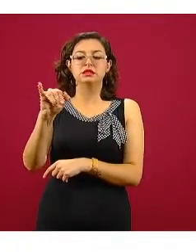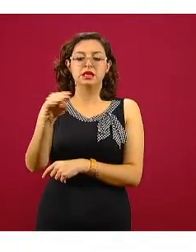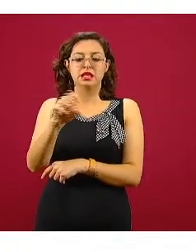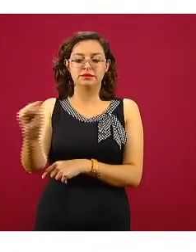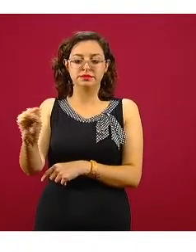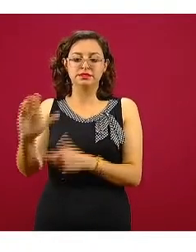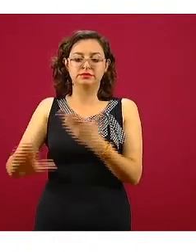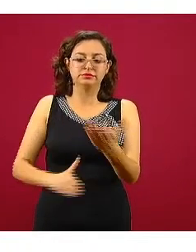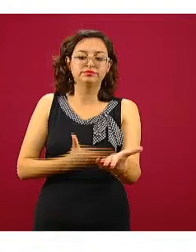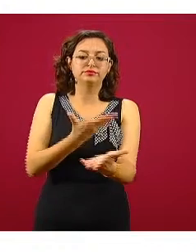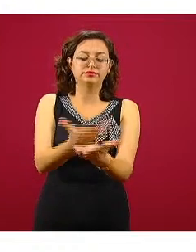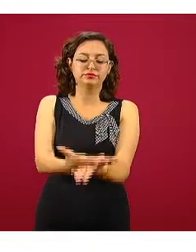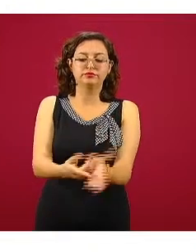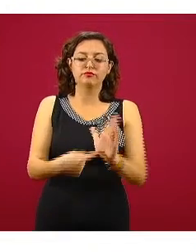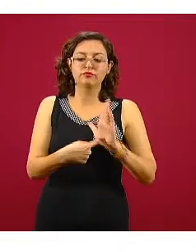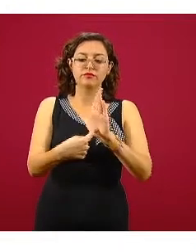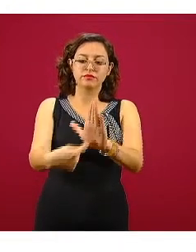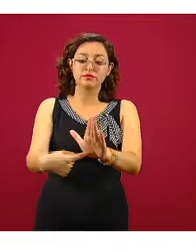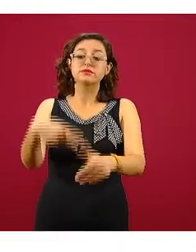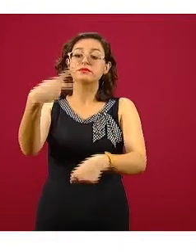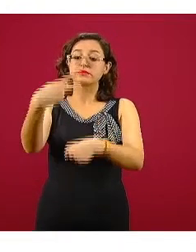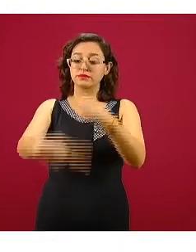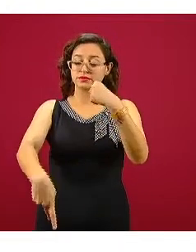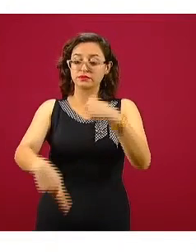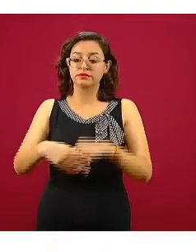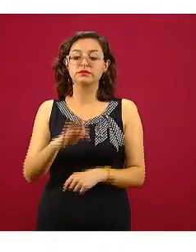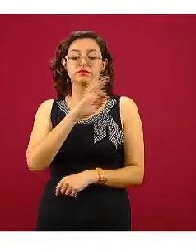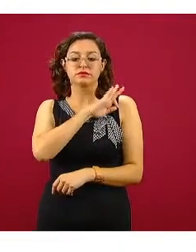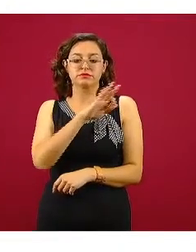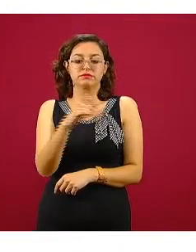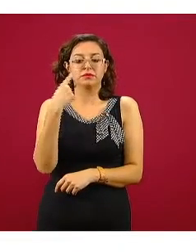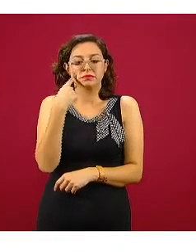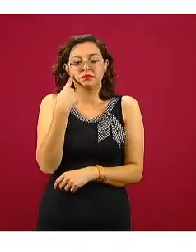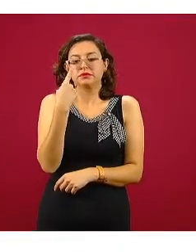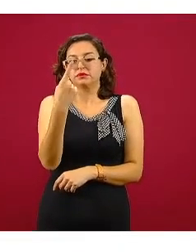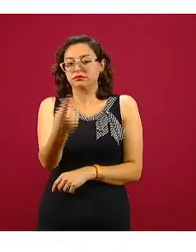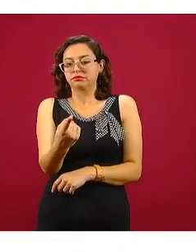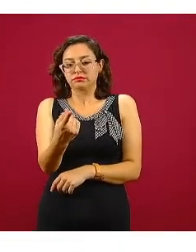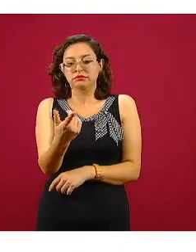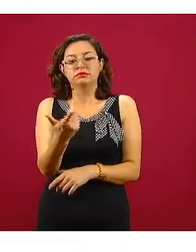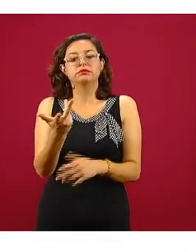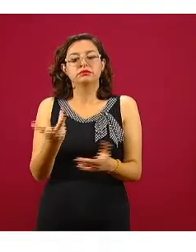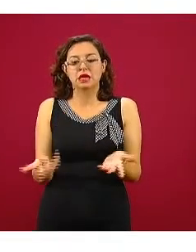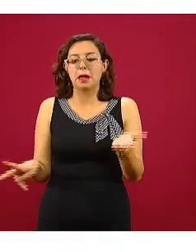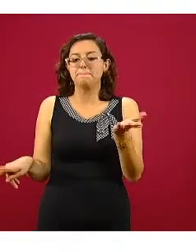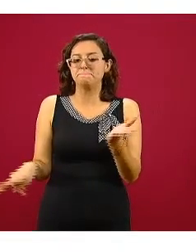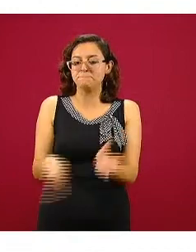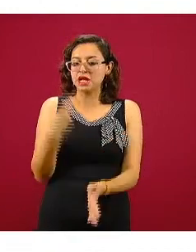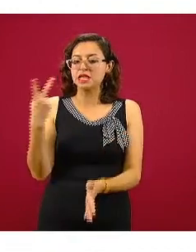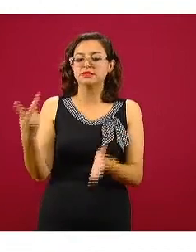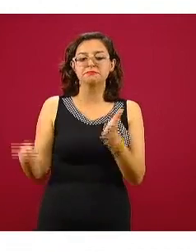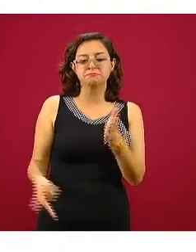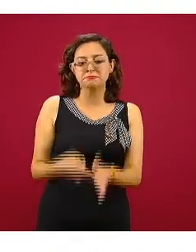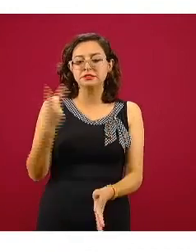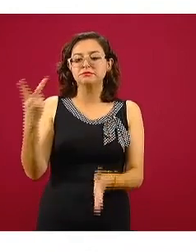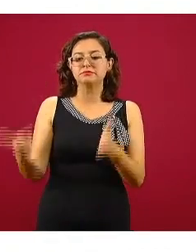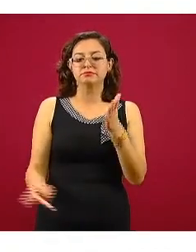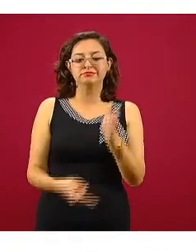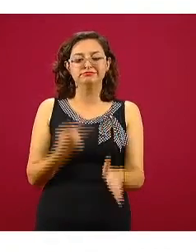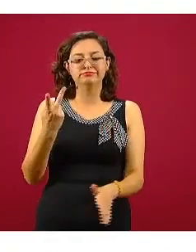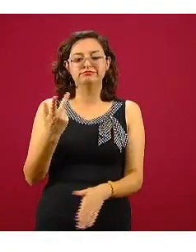hace algunos días. Y lo que se puede ver es lo que también hemos señalado en repetidas ocasiones, muy